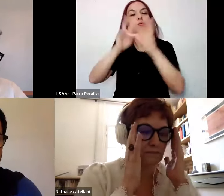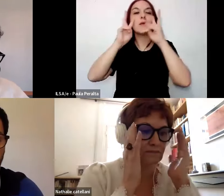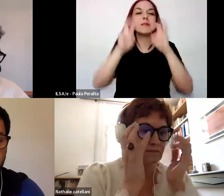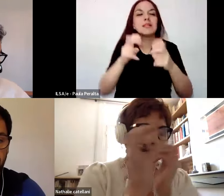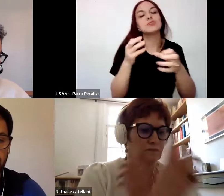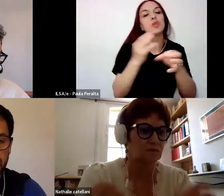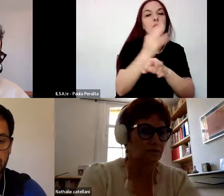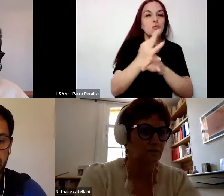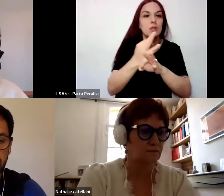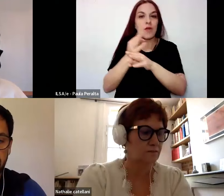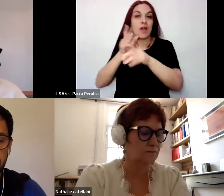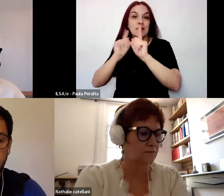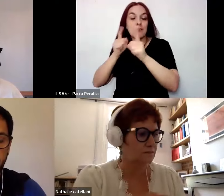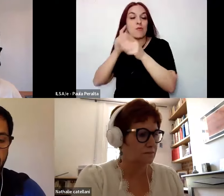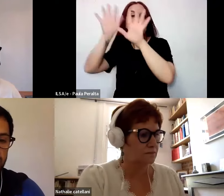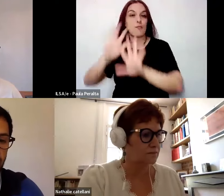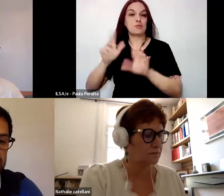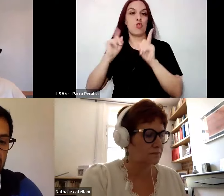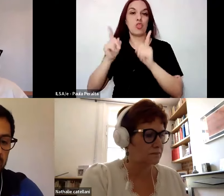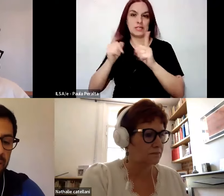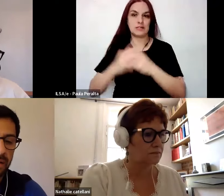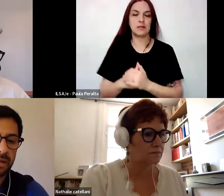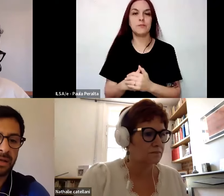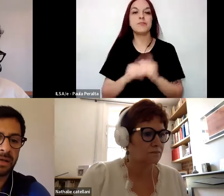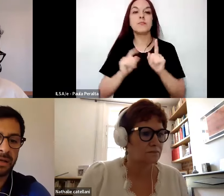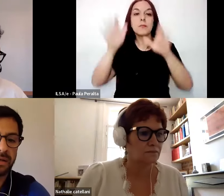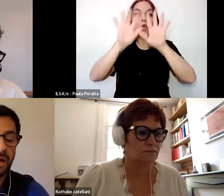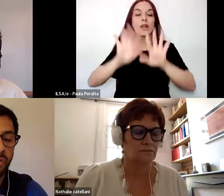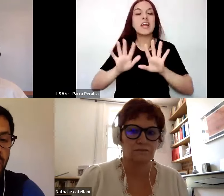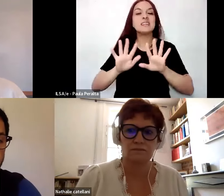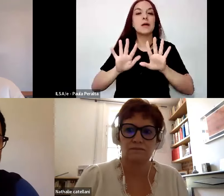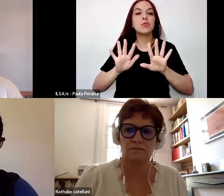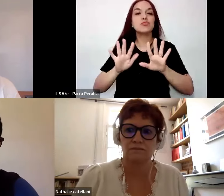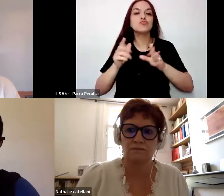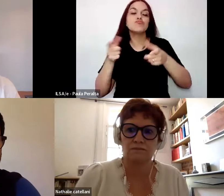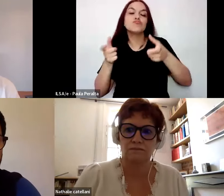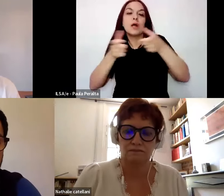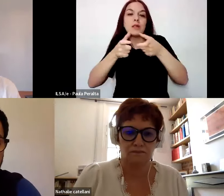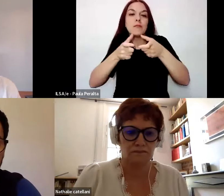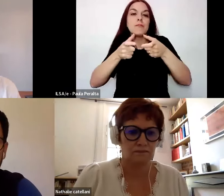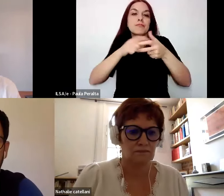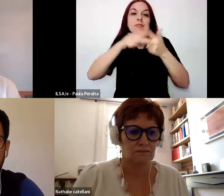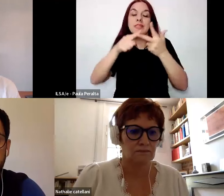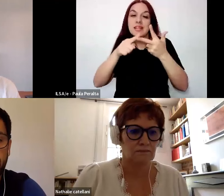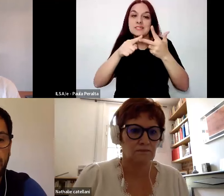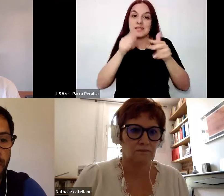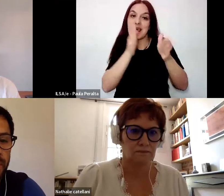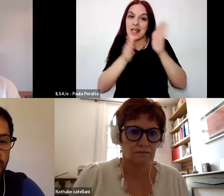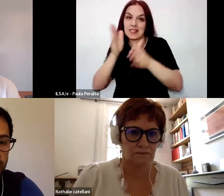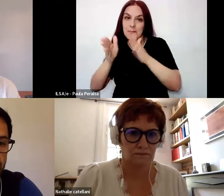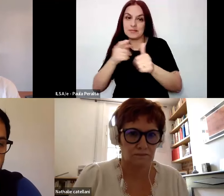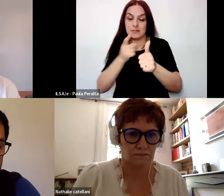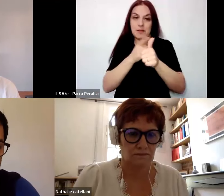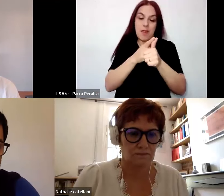de formación docente. Vamos a organizar esta jornada en tres momentos. En el primer